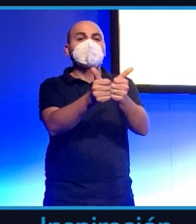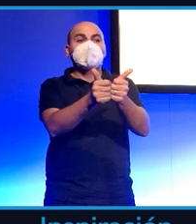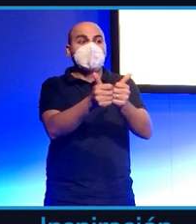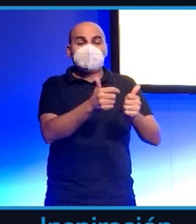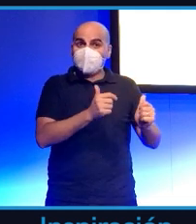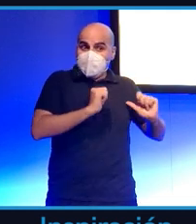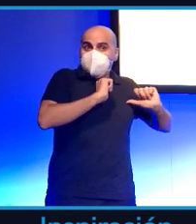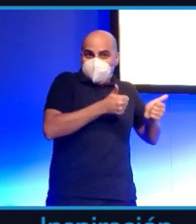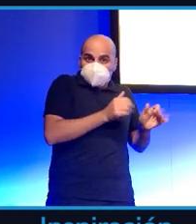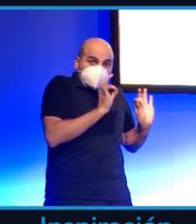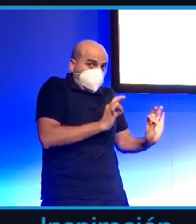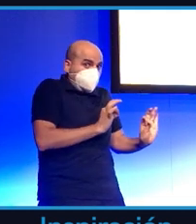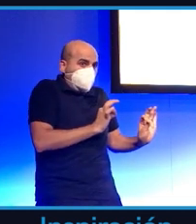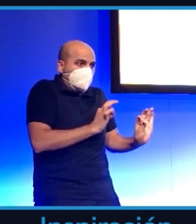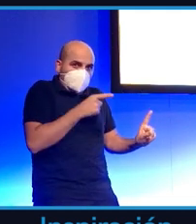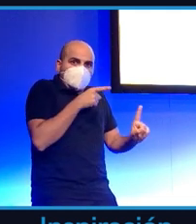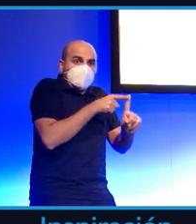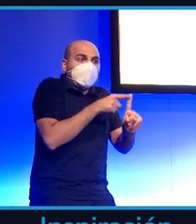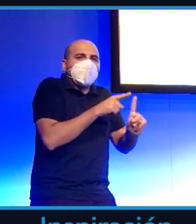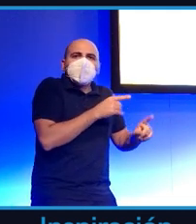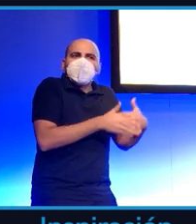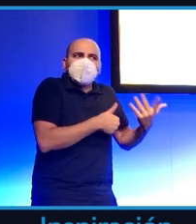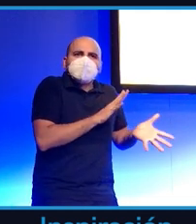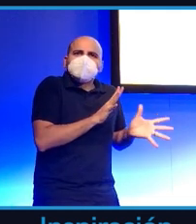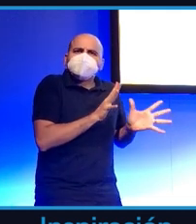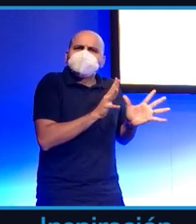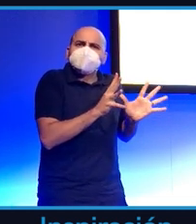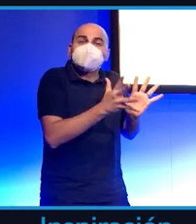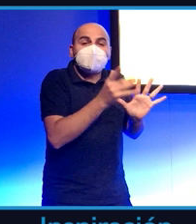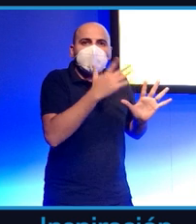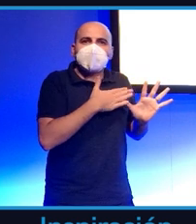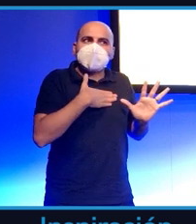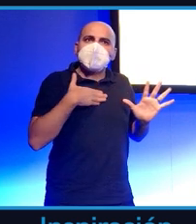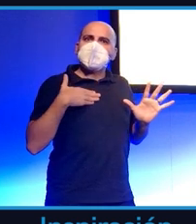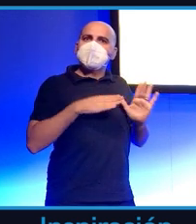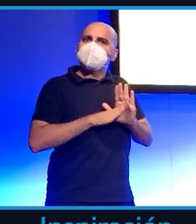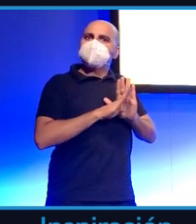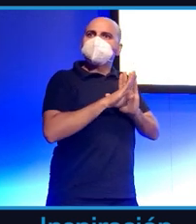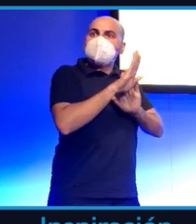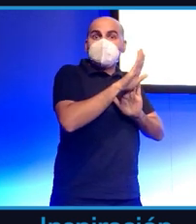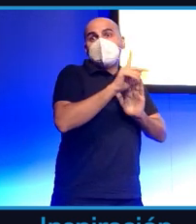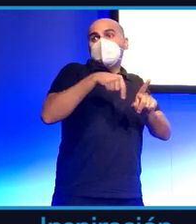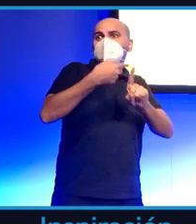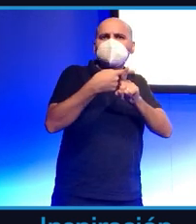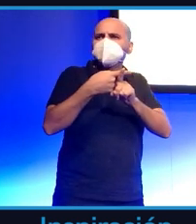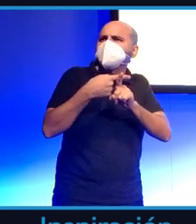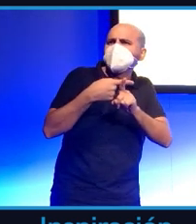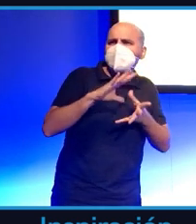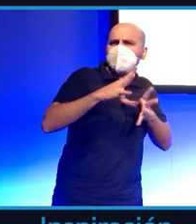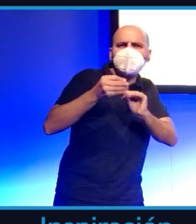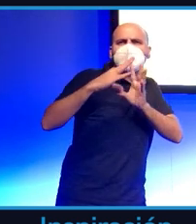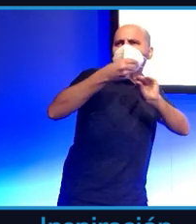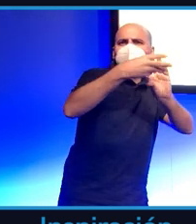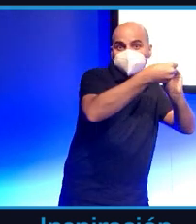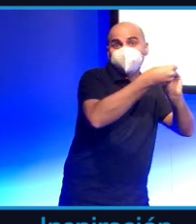lado quiere crecer, pero por el otro quiere adaptarse a las nuevas tendencias. Y ellos, antes que nadie, seguramente con más elementos de